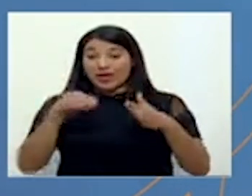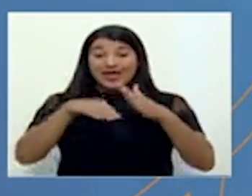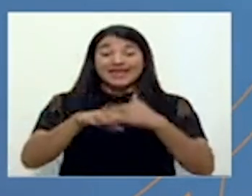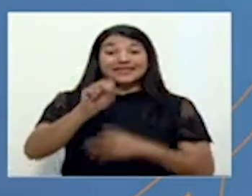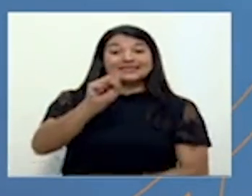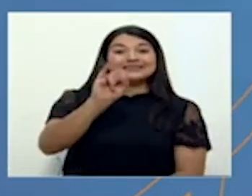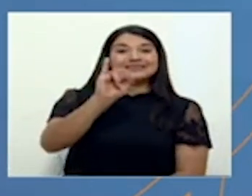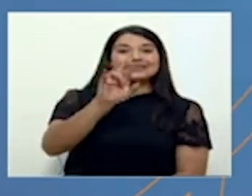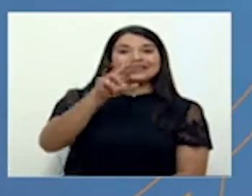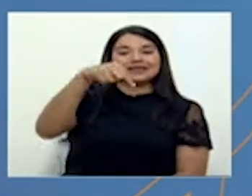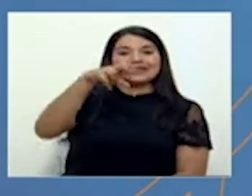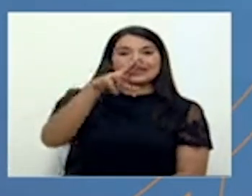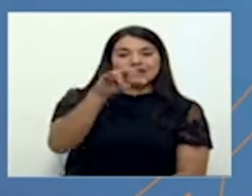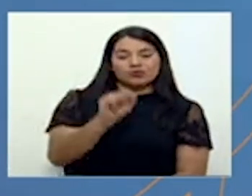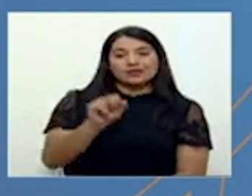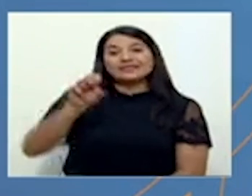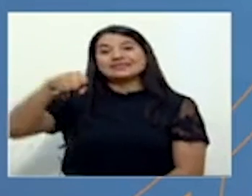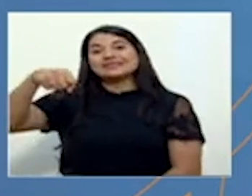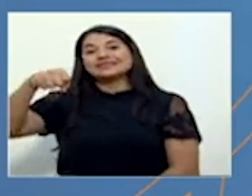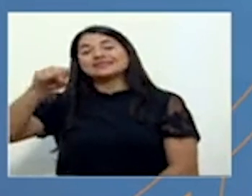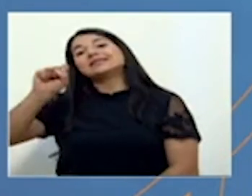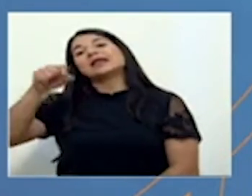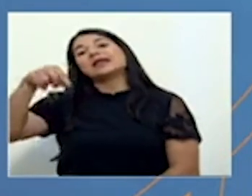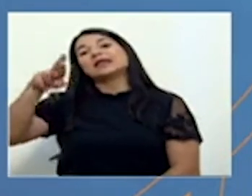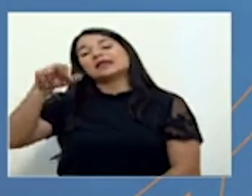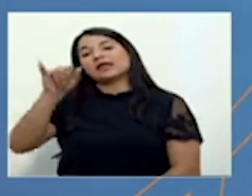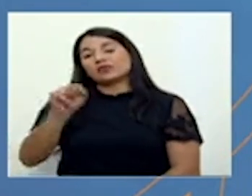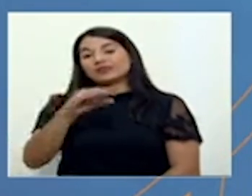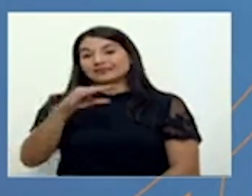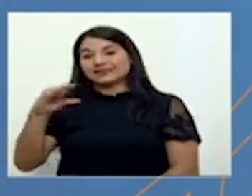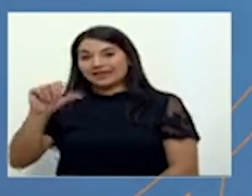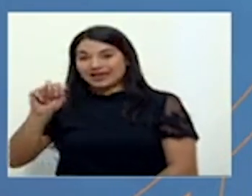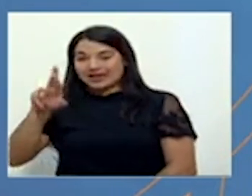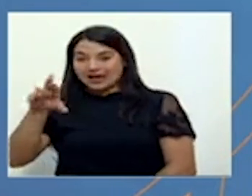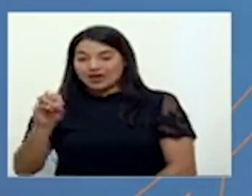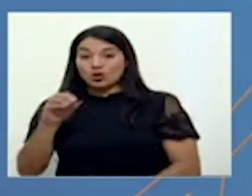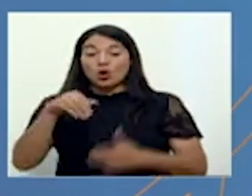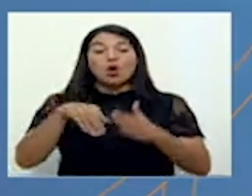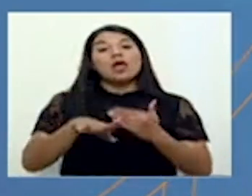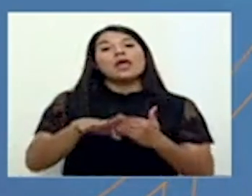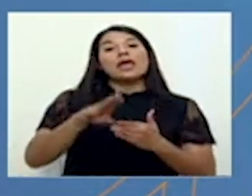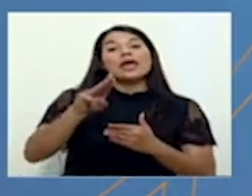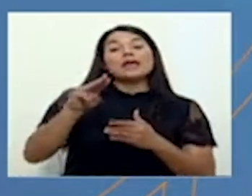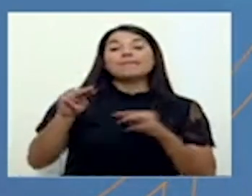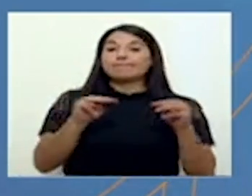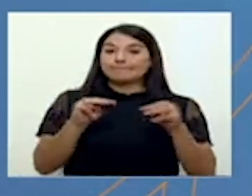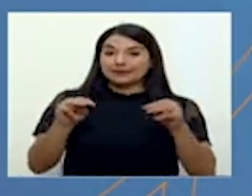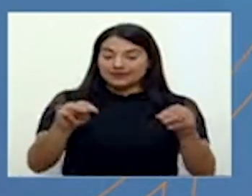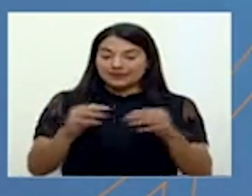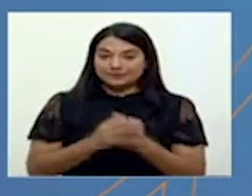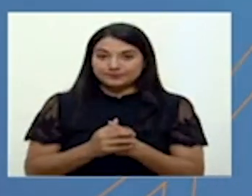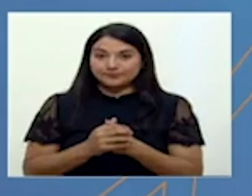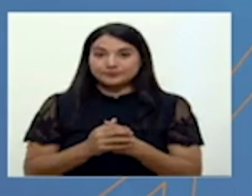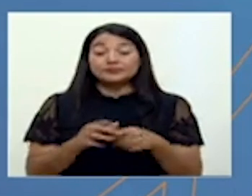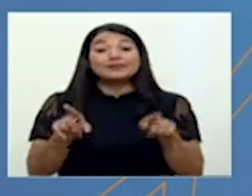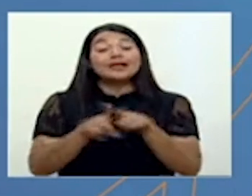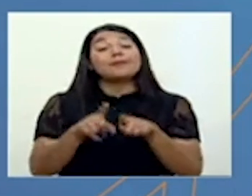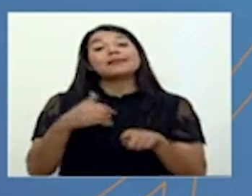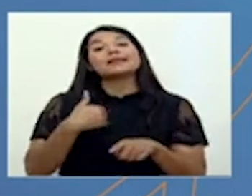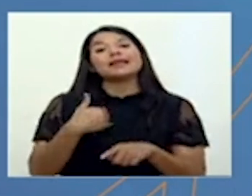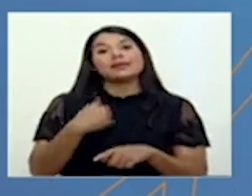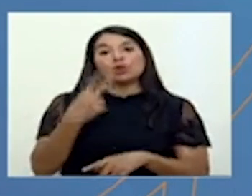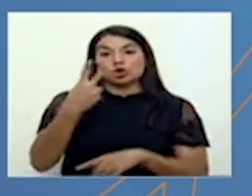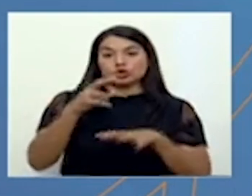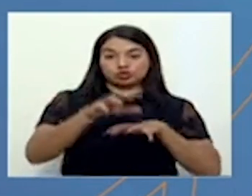Cairo. En Matina, Batán, Matina y Carandín. En la región Huartara Norte, tenemos dos cantones.